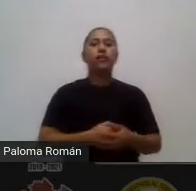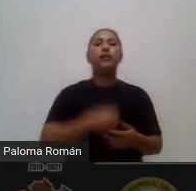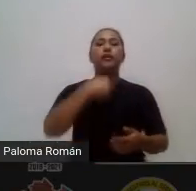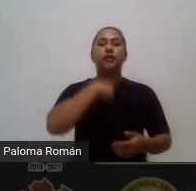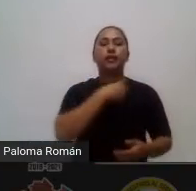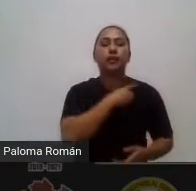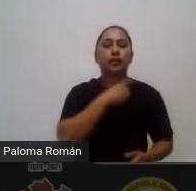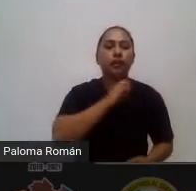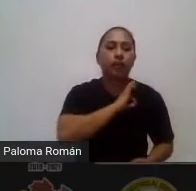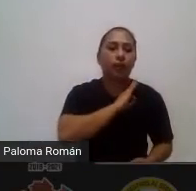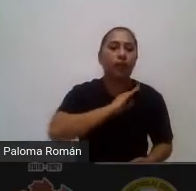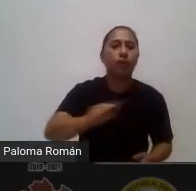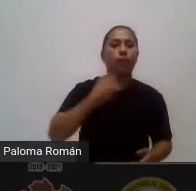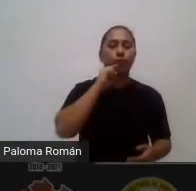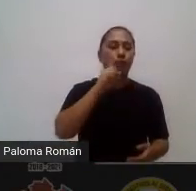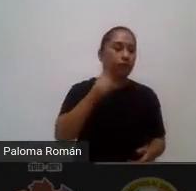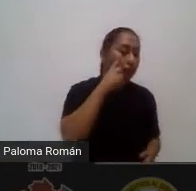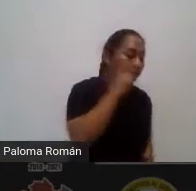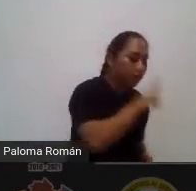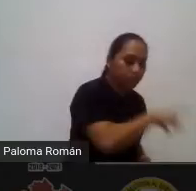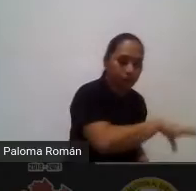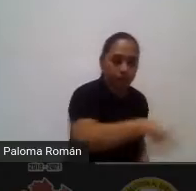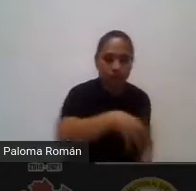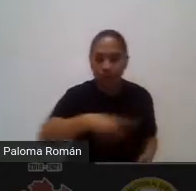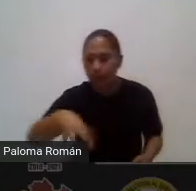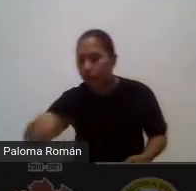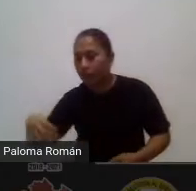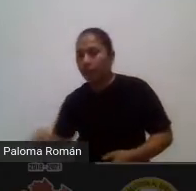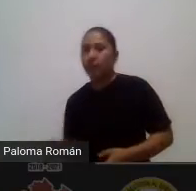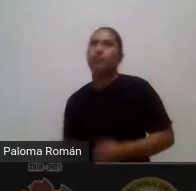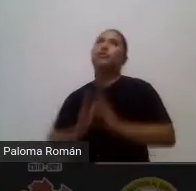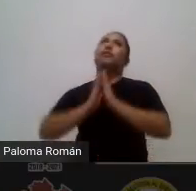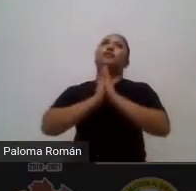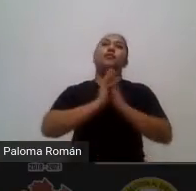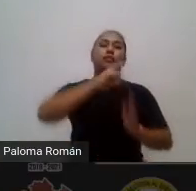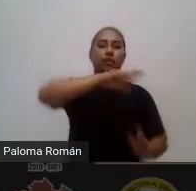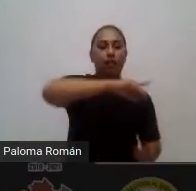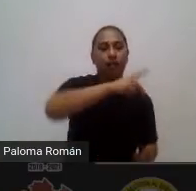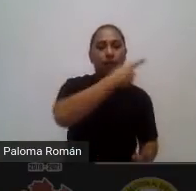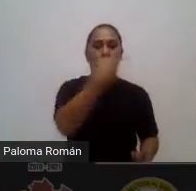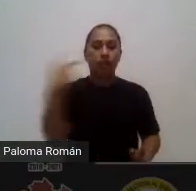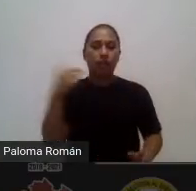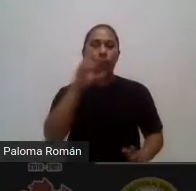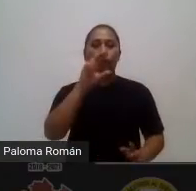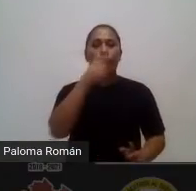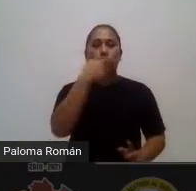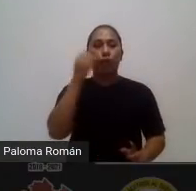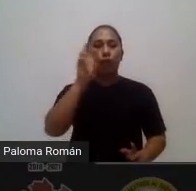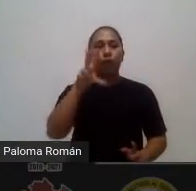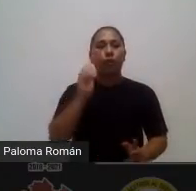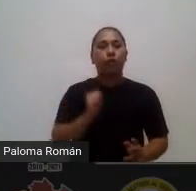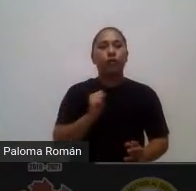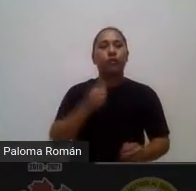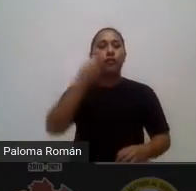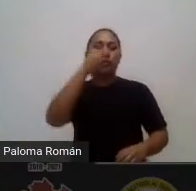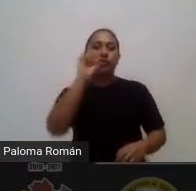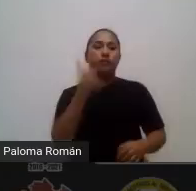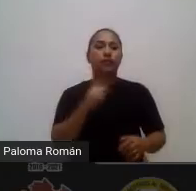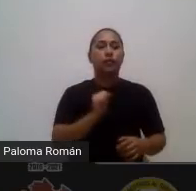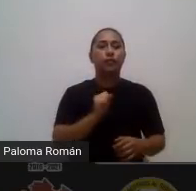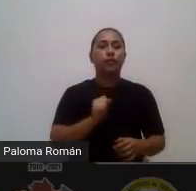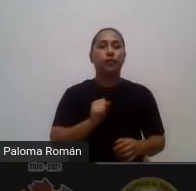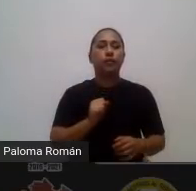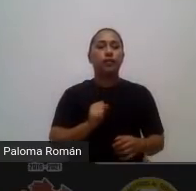fíjate que estuve buscando en sun google verdad que este fenómeno tiene estas características tiene estas